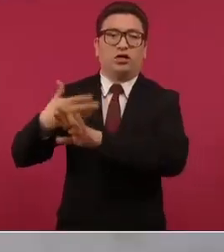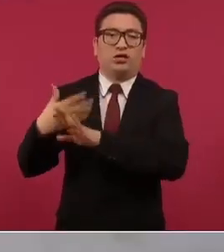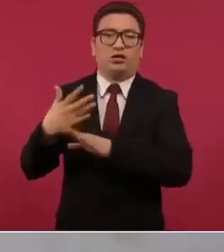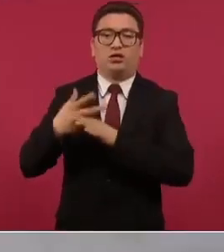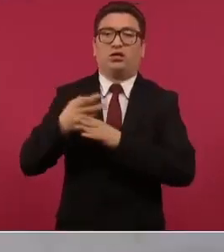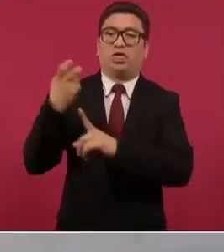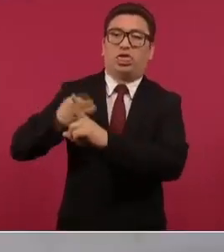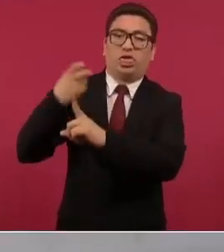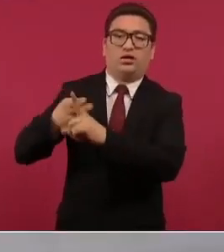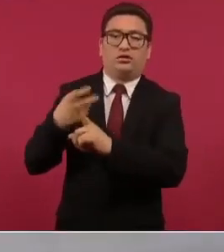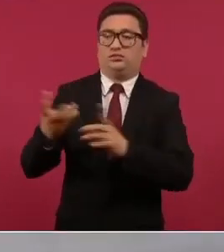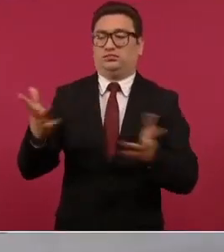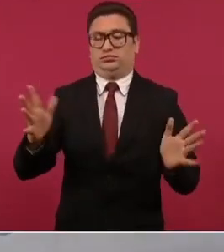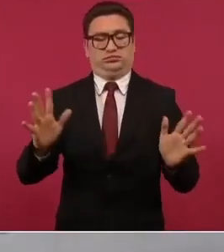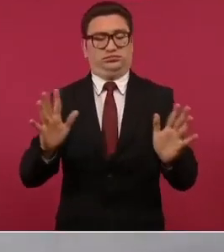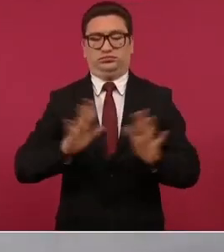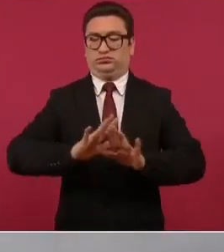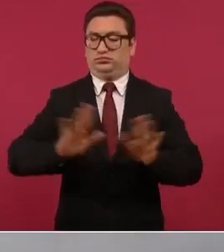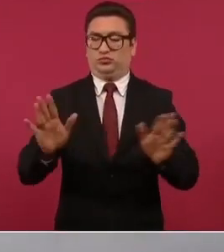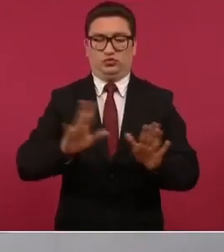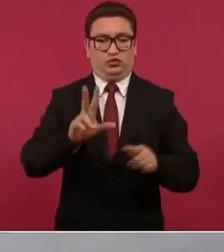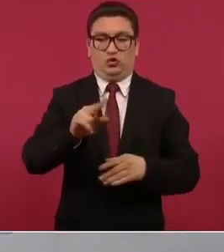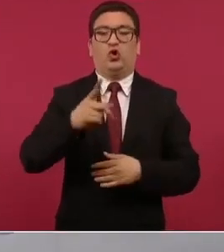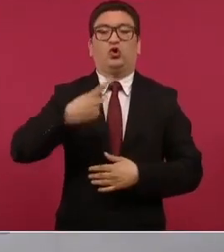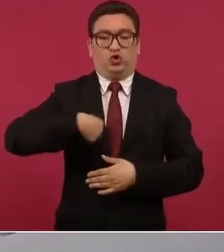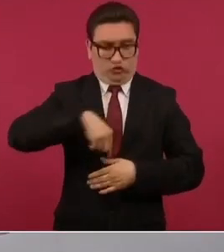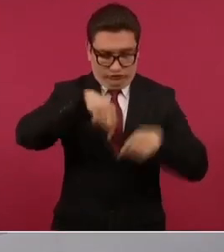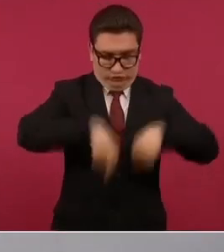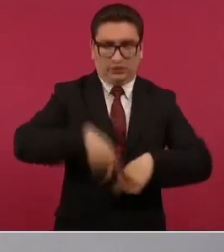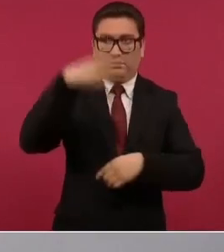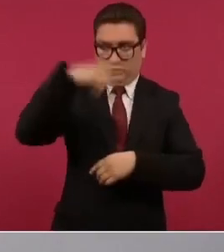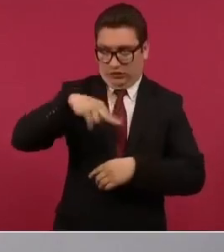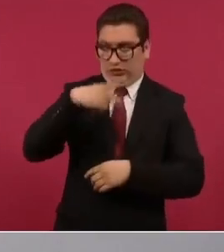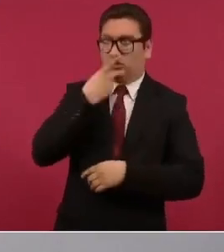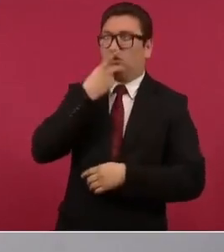les vamos a decir lo que